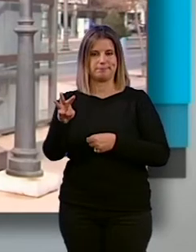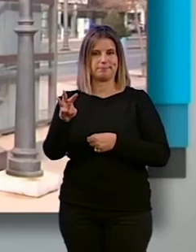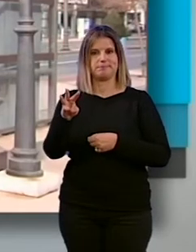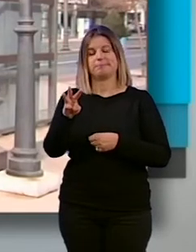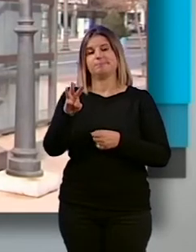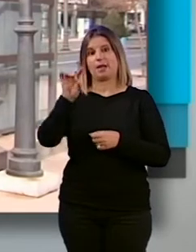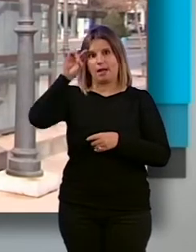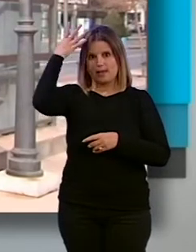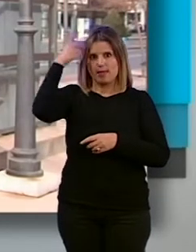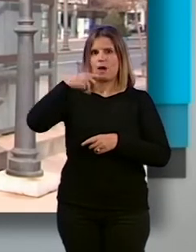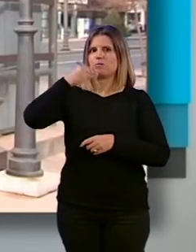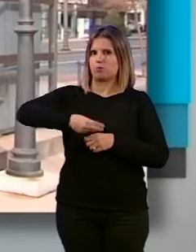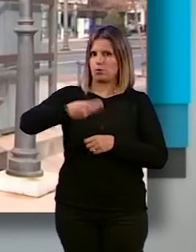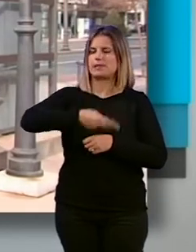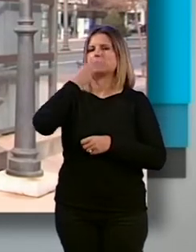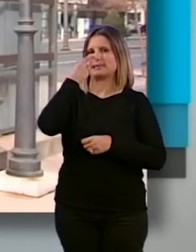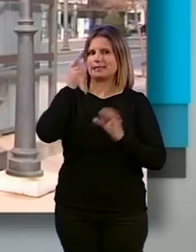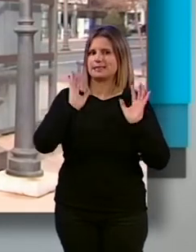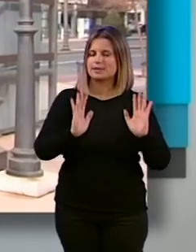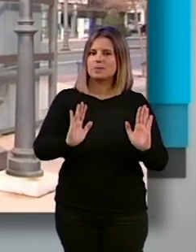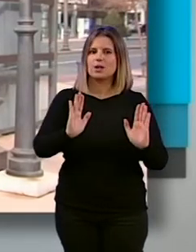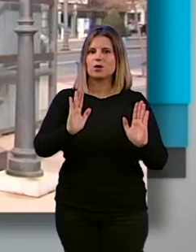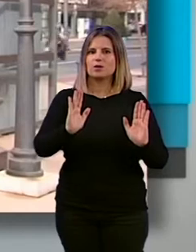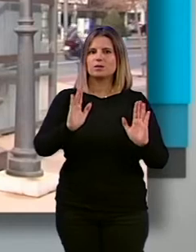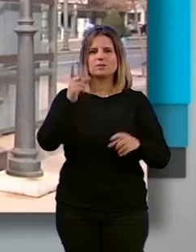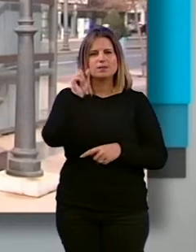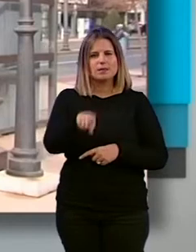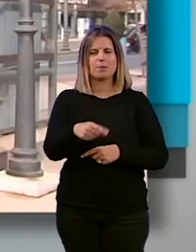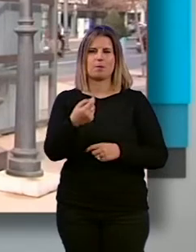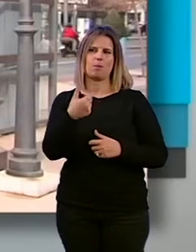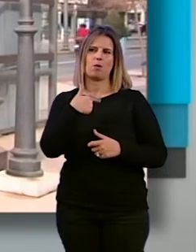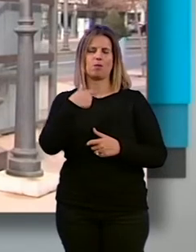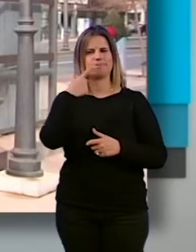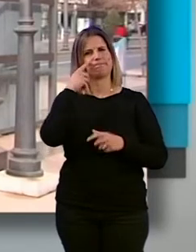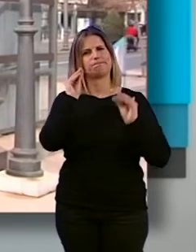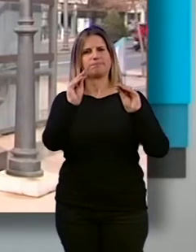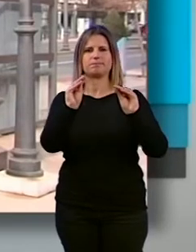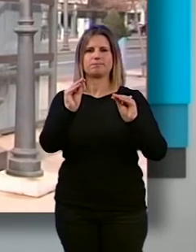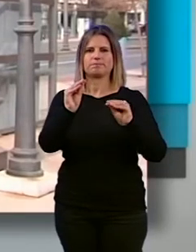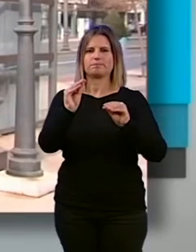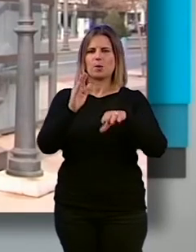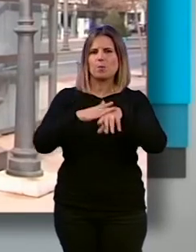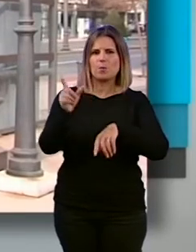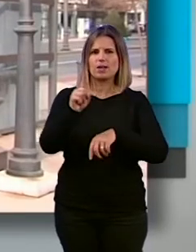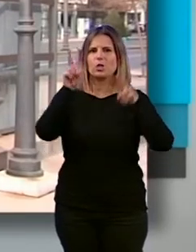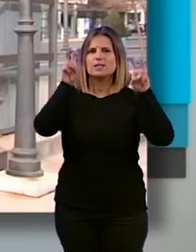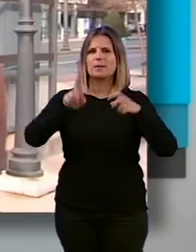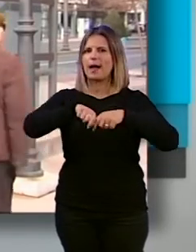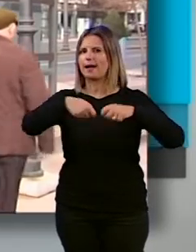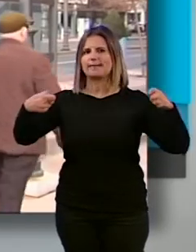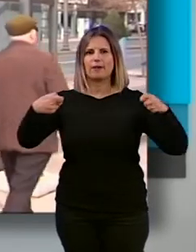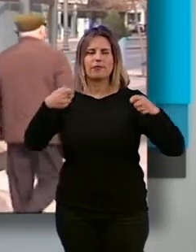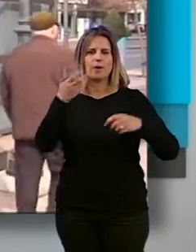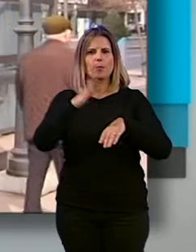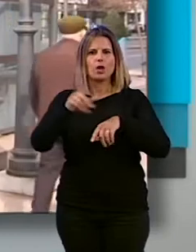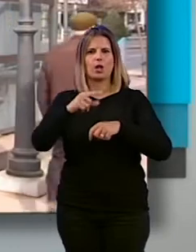muy buena, es muy interesante, pero no solo esa. Yo también me llamo la atención que por qué no hablar de Atarfe, por qué